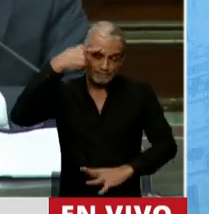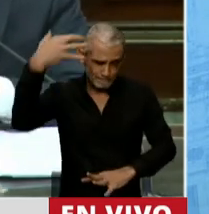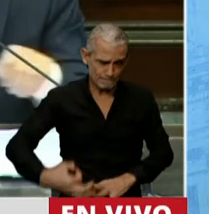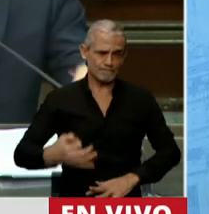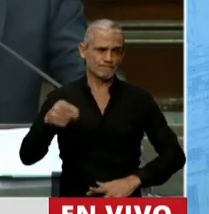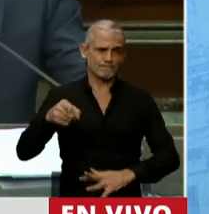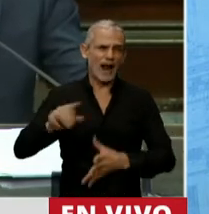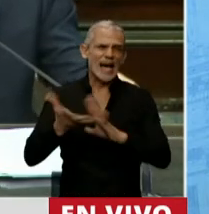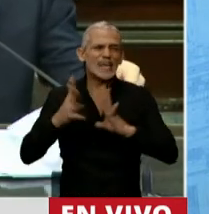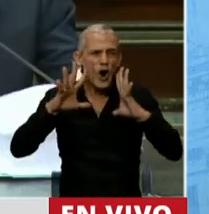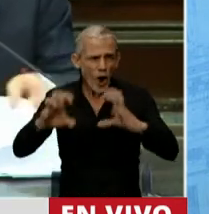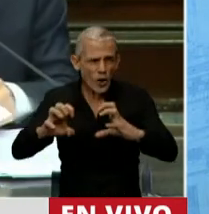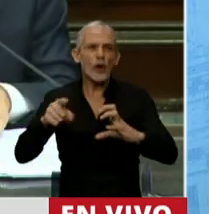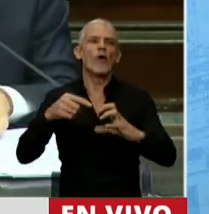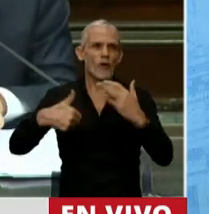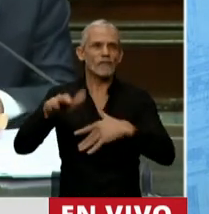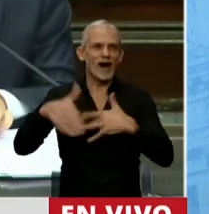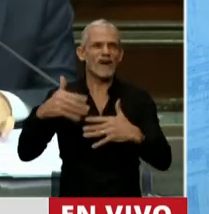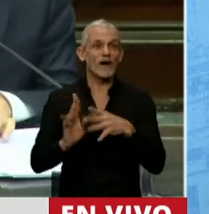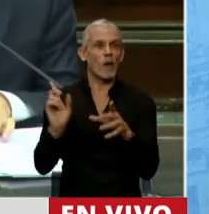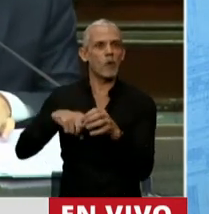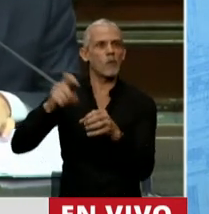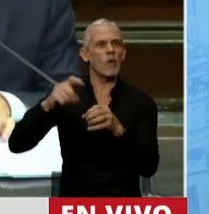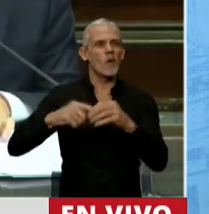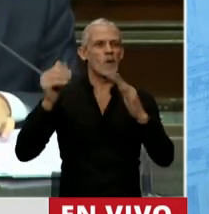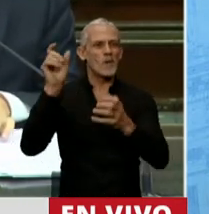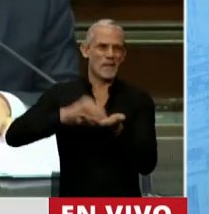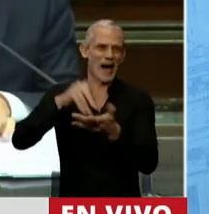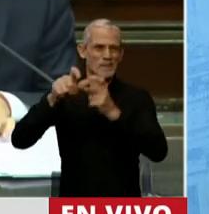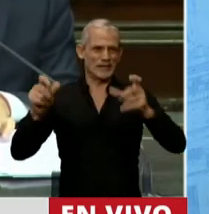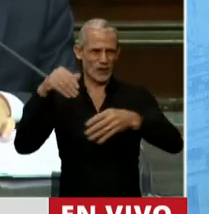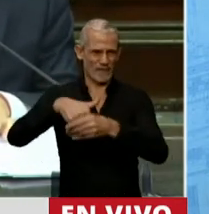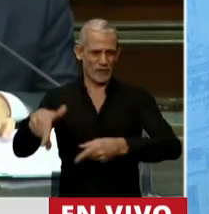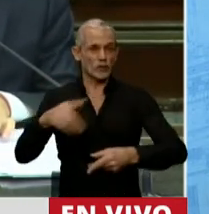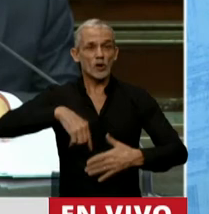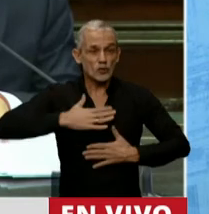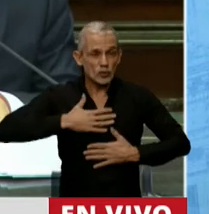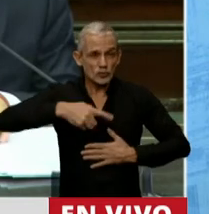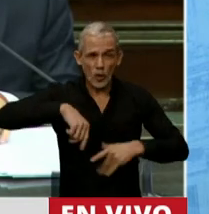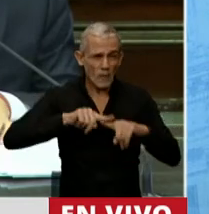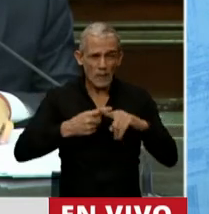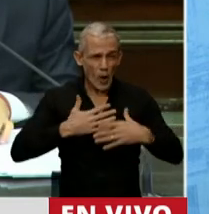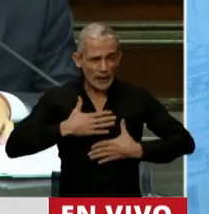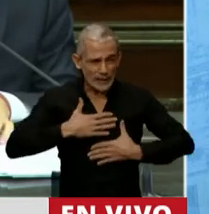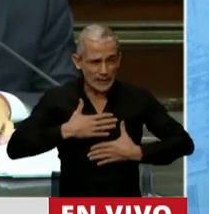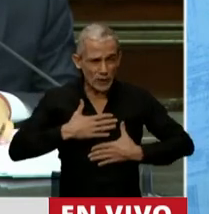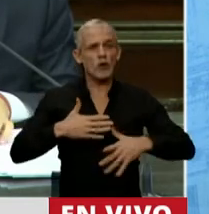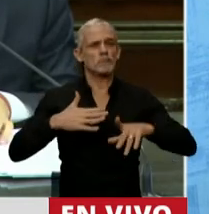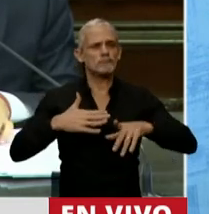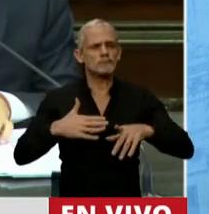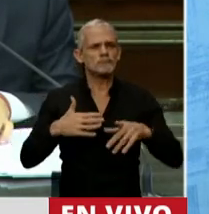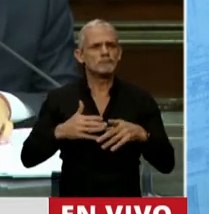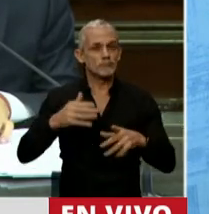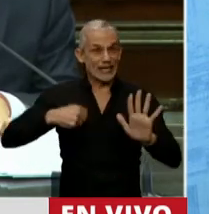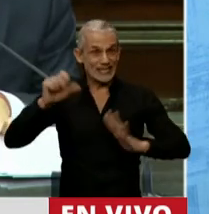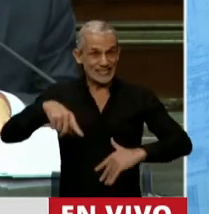de que a través del odio van a generar adhesiones. Nosotros, como fuerza política, hoy podemos decir que en